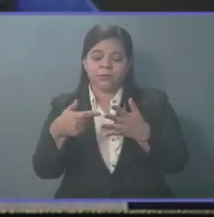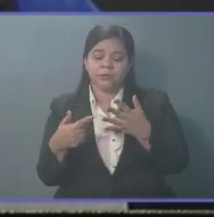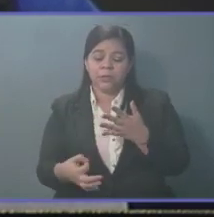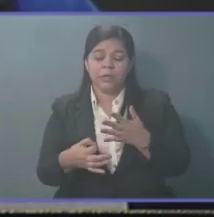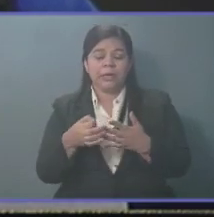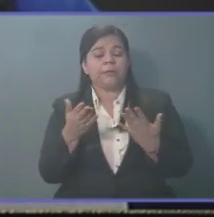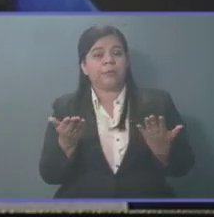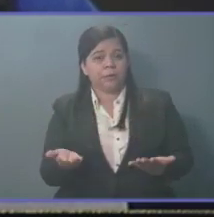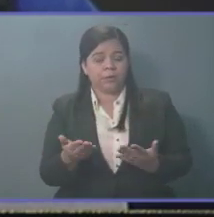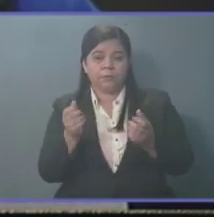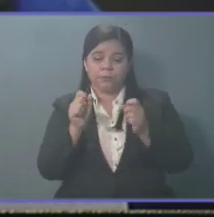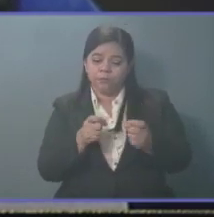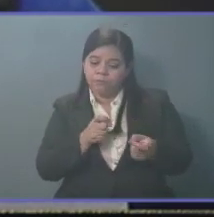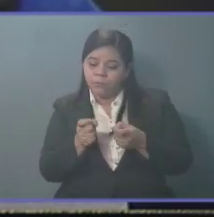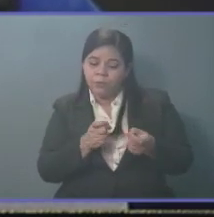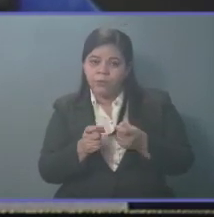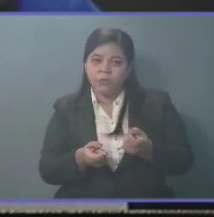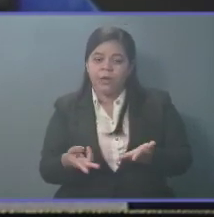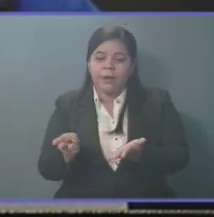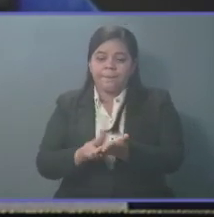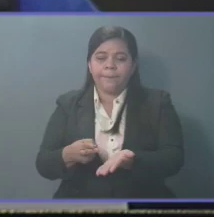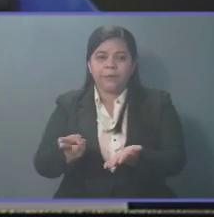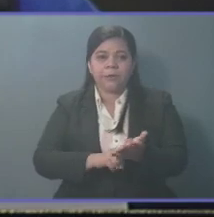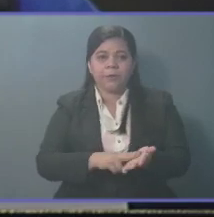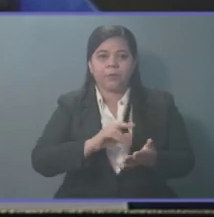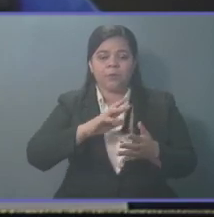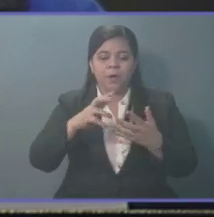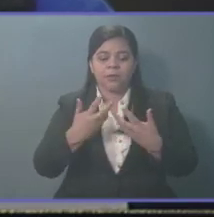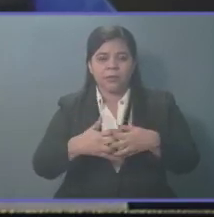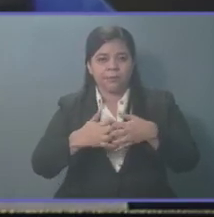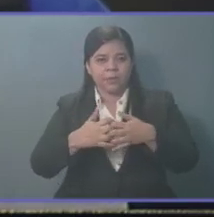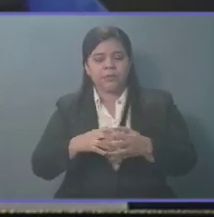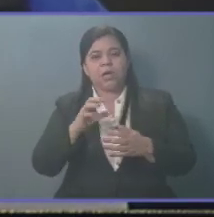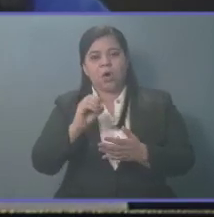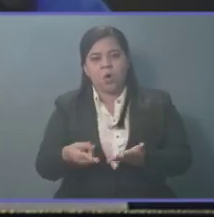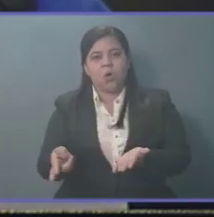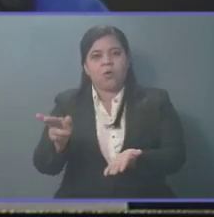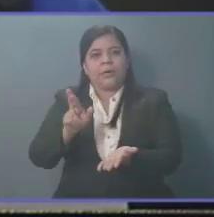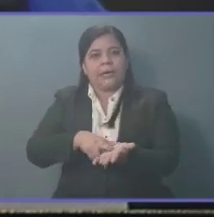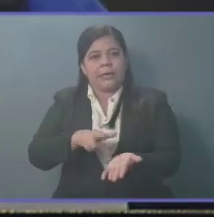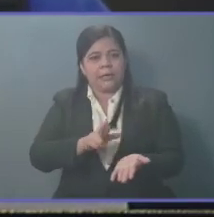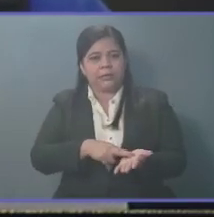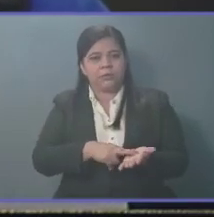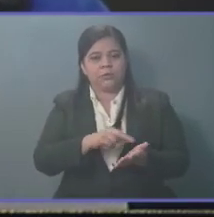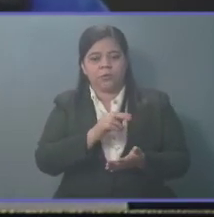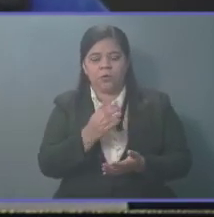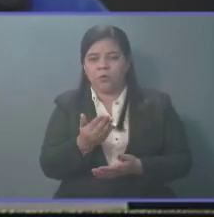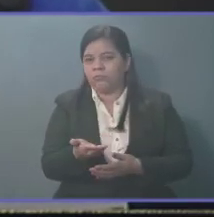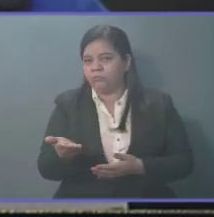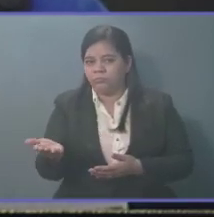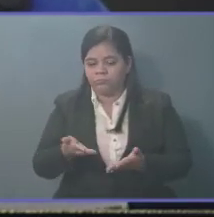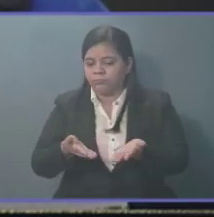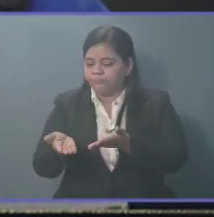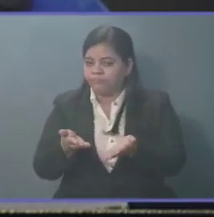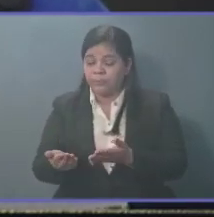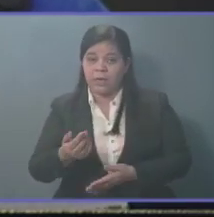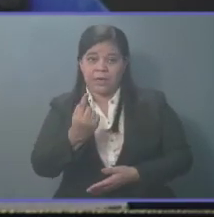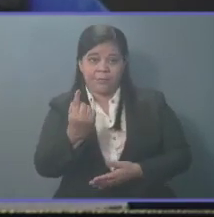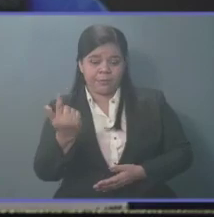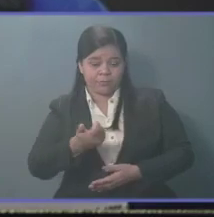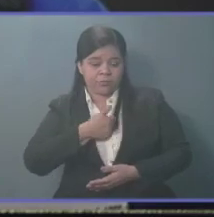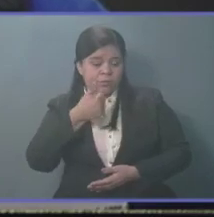Transitoria para la Regulación de Matrículas de Empresa y Registro de Locales ante la Pandemia por COVID-19. Artículo 1. Los comerciantes